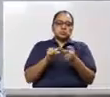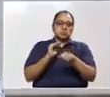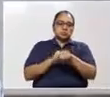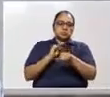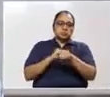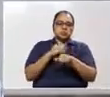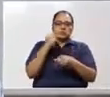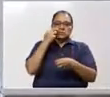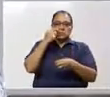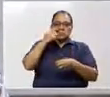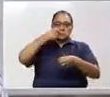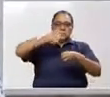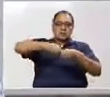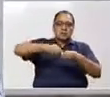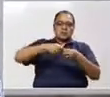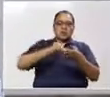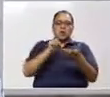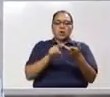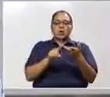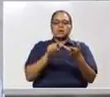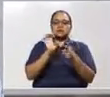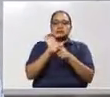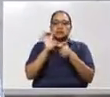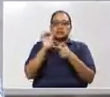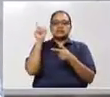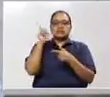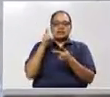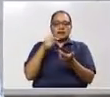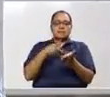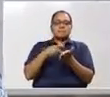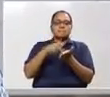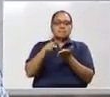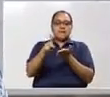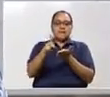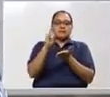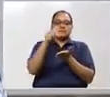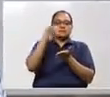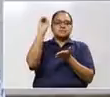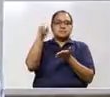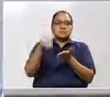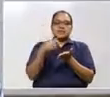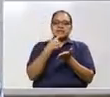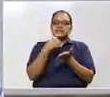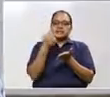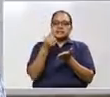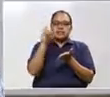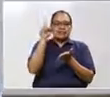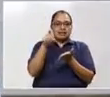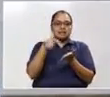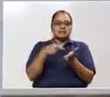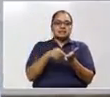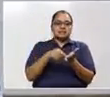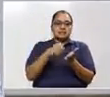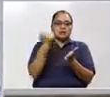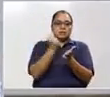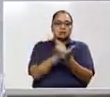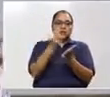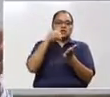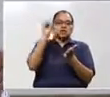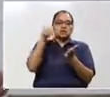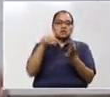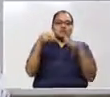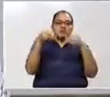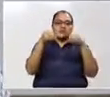y sin él, deberán, por lo tanto, presentar y pagar su obligación de impuesto sobre la venta